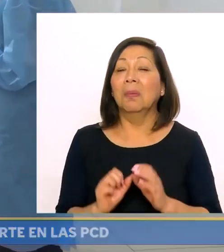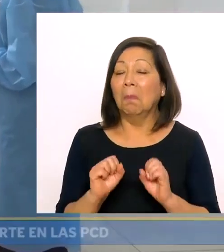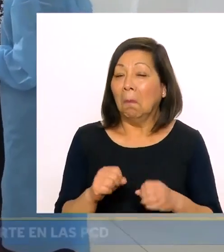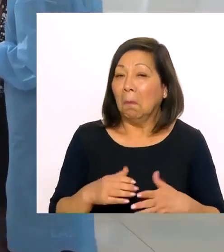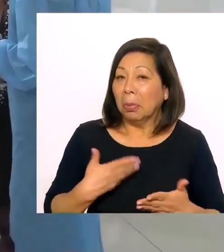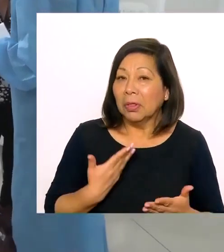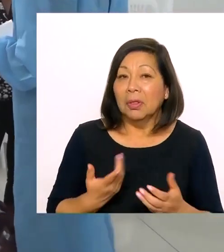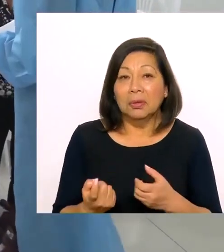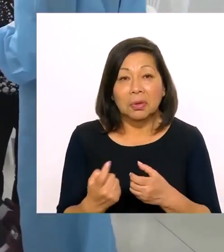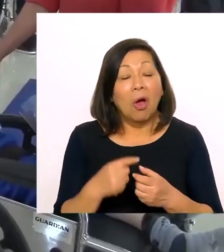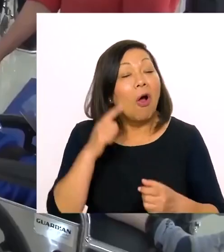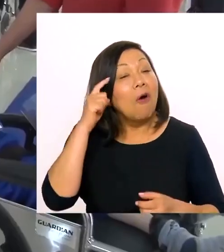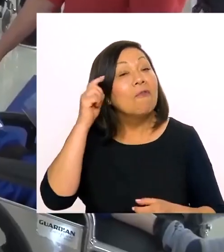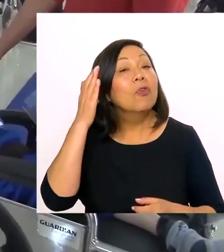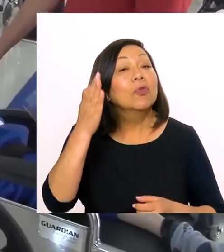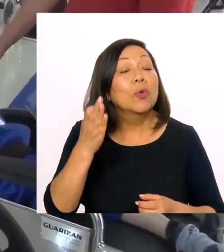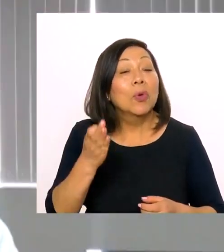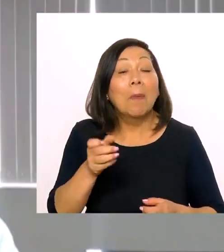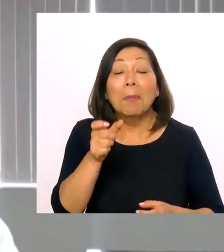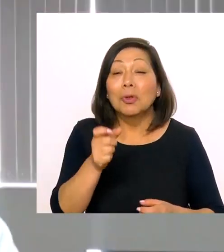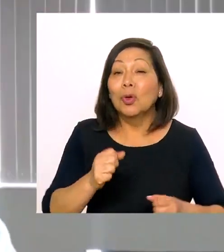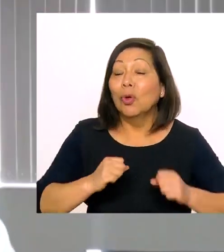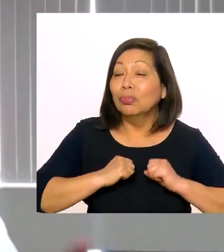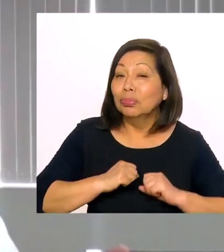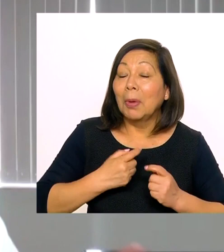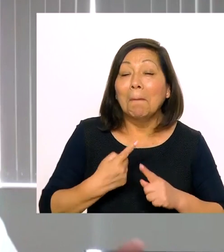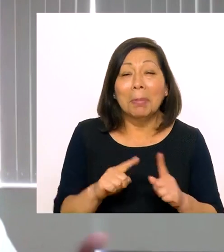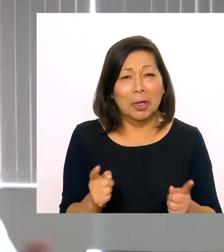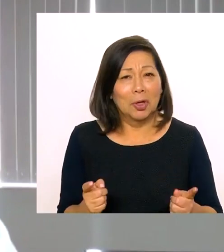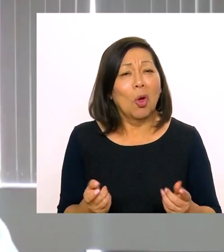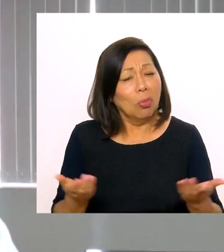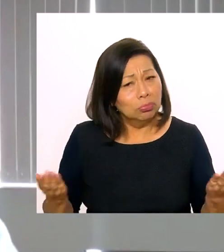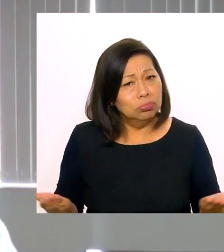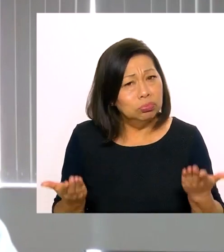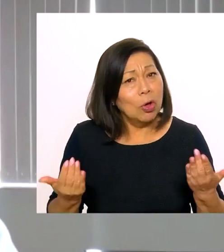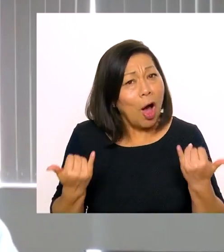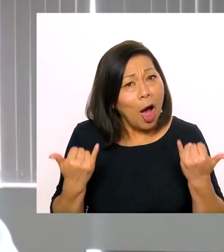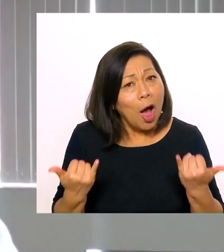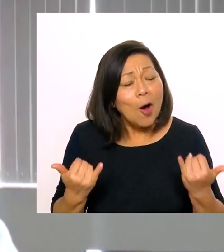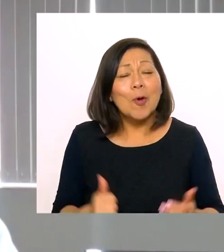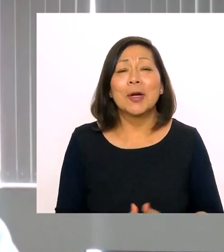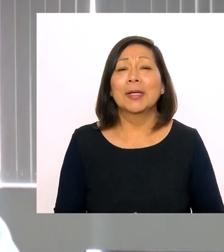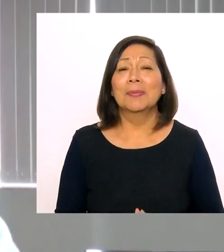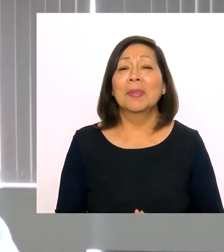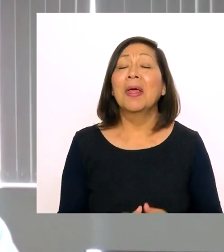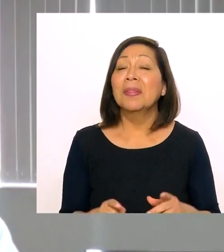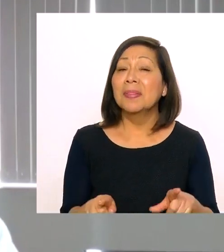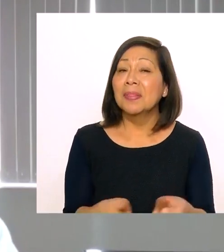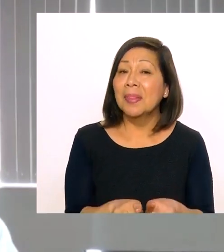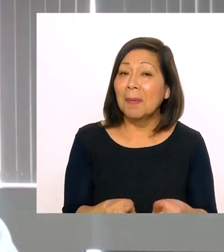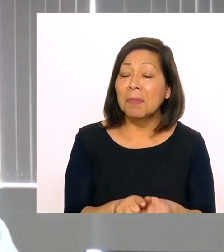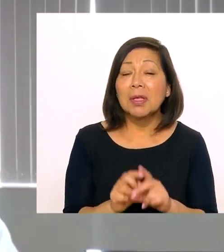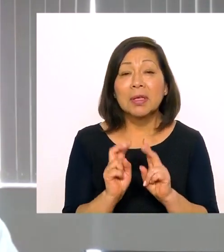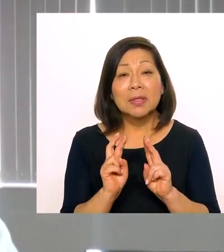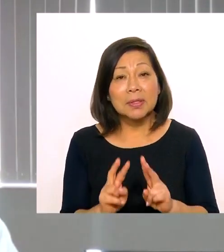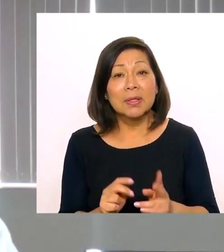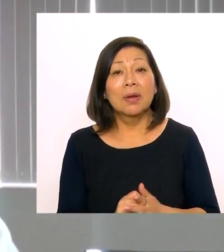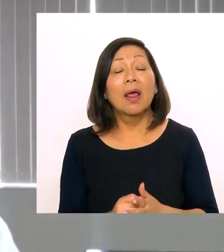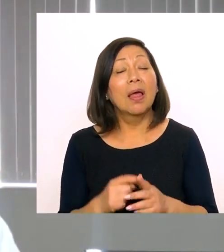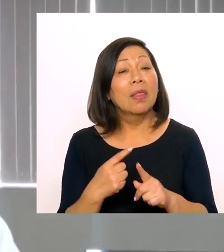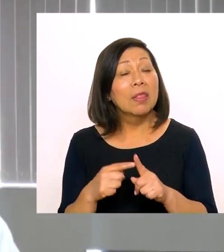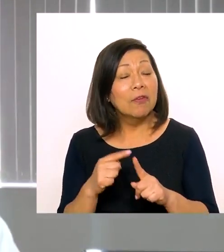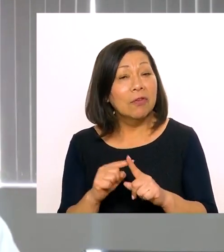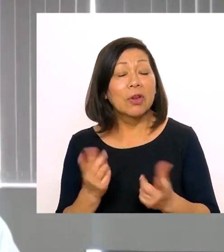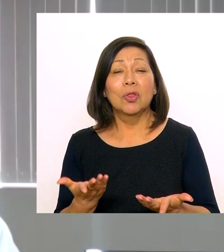deportes que hay en el legado y tengamos futuros deportistas de alta competitividad, pero motivándolos desde ahora, ¿no es así?